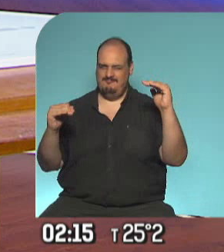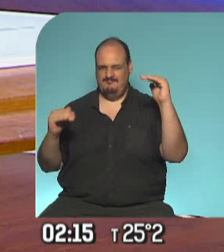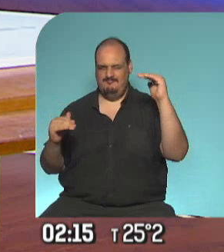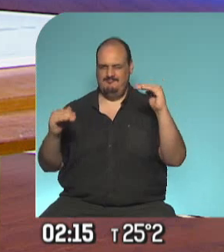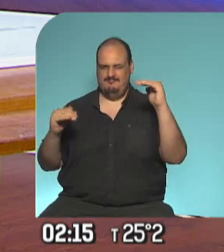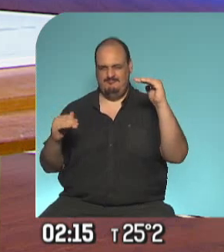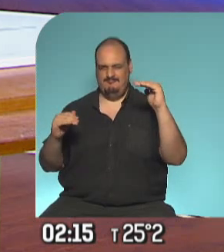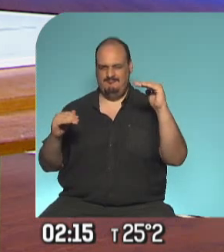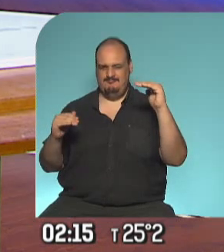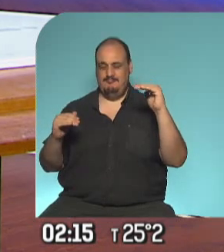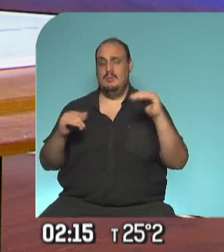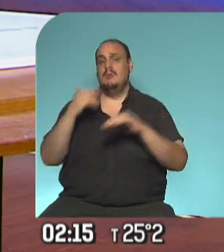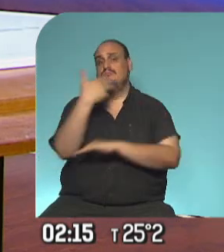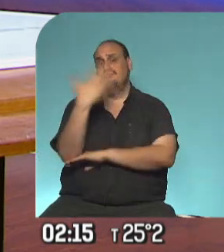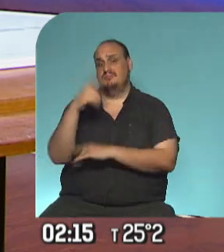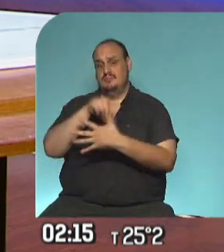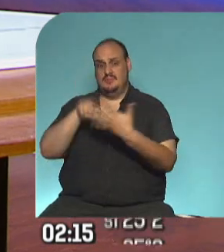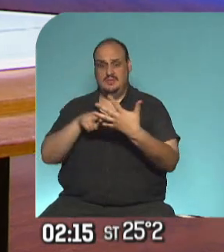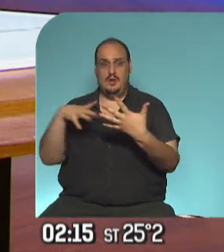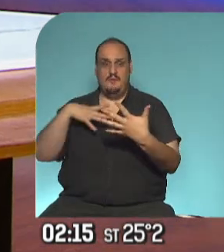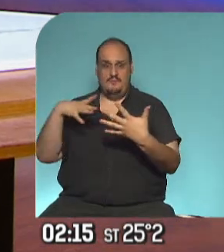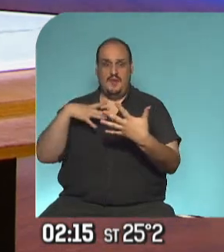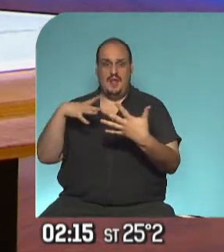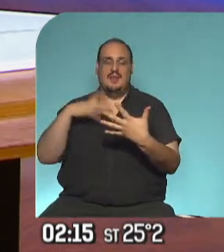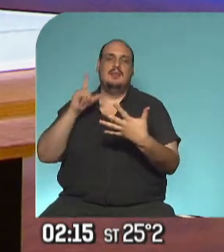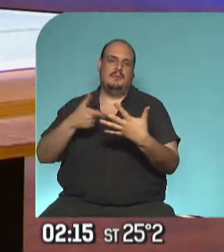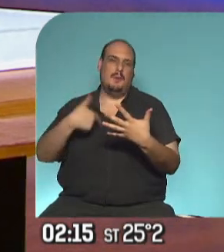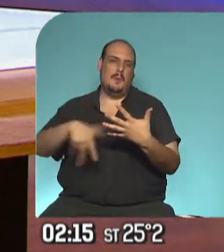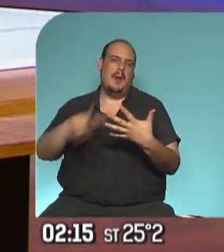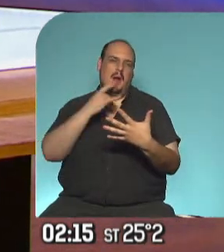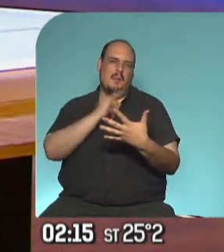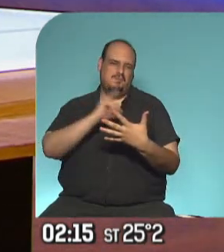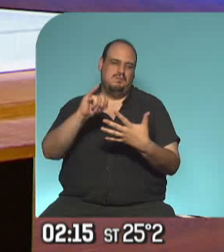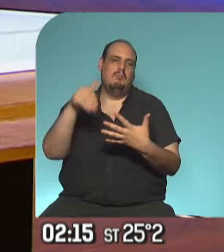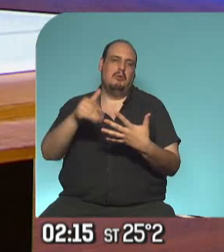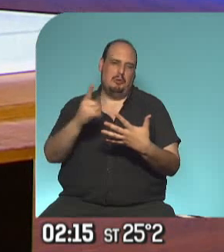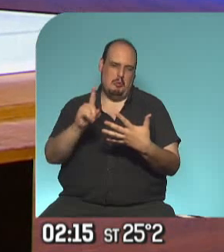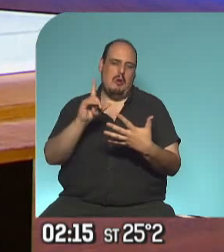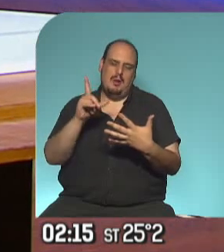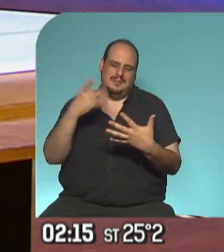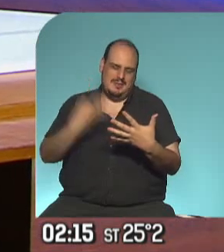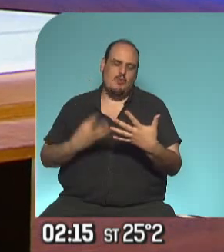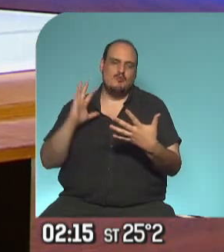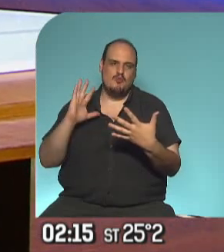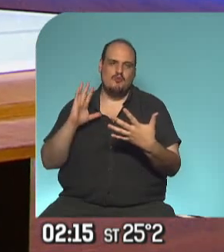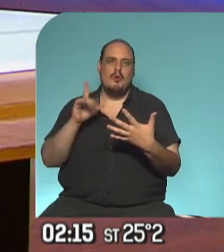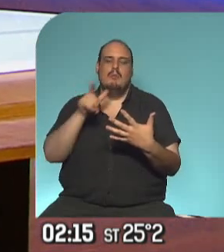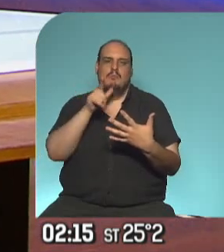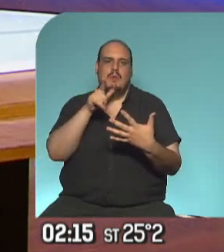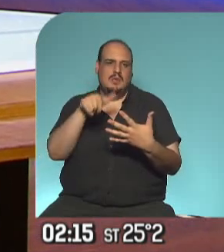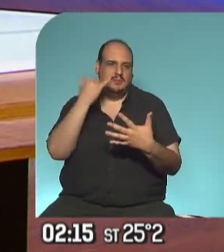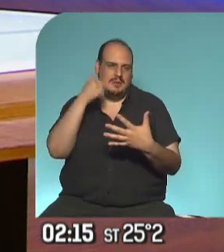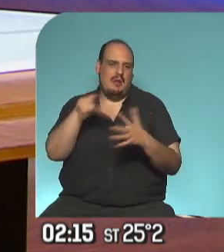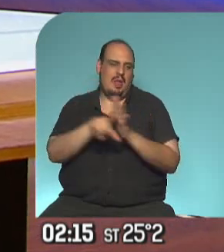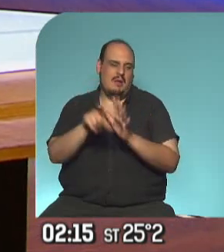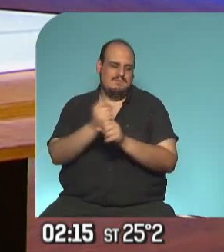quedan todavía 5 exposiciones que seguramente van a adelantar también su voto pero ya es prácticamente un hecho que se